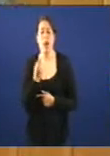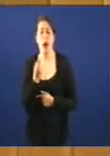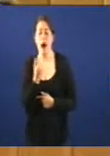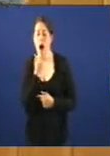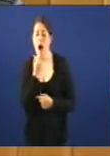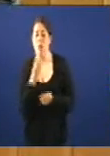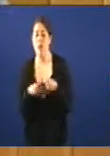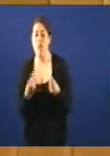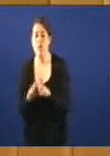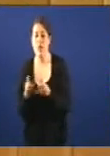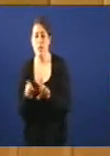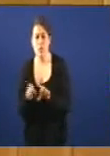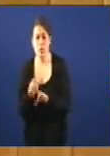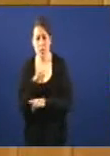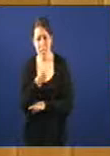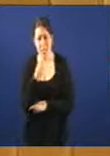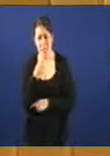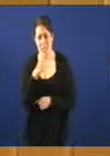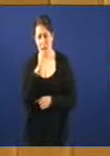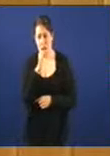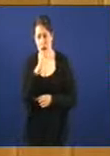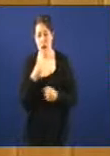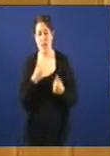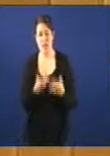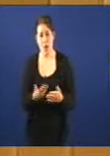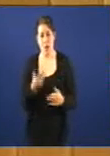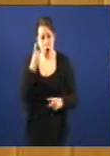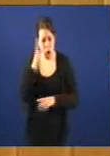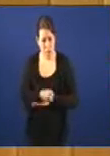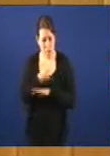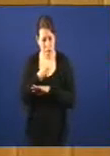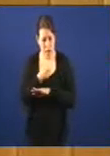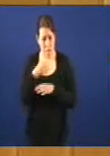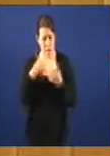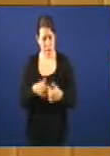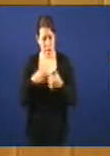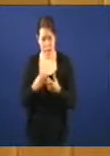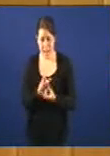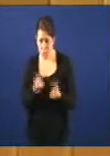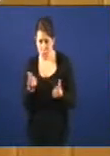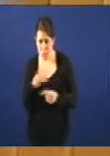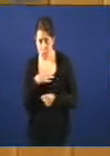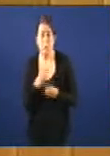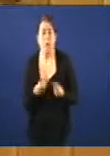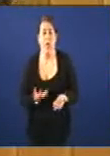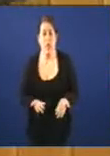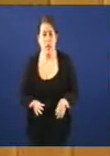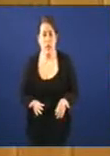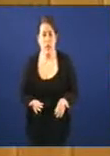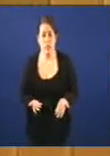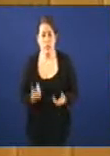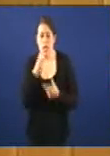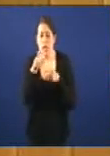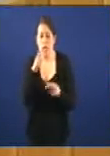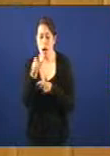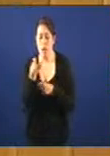vostedes acaba de recreencerme aquí que as axudas obligan a que a maquinaria non pudera ser eliminada que fixeron vostedes reclamaron a empresa